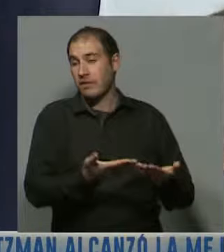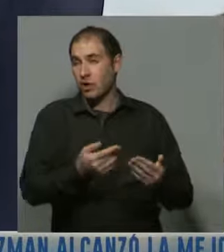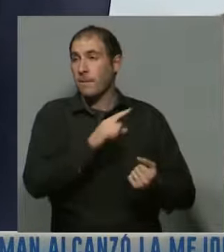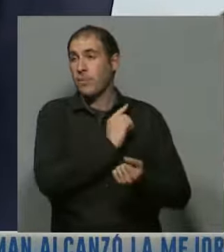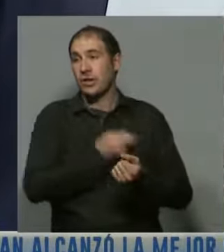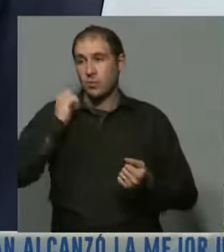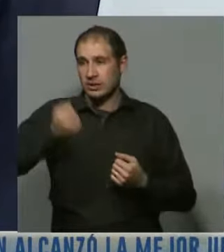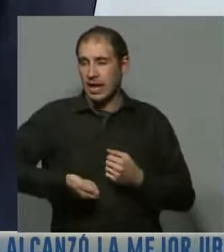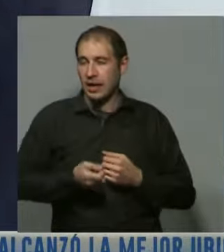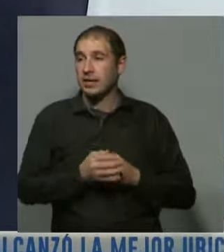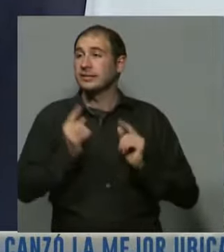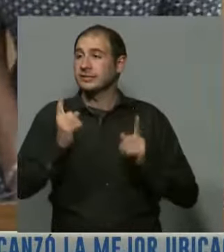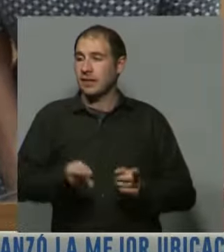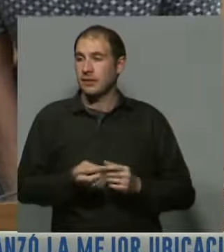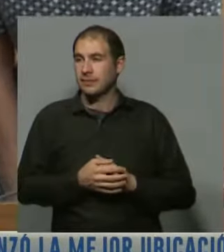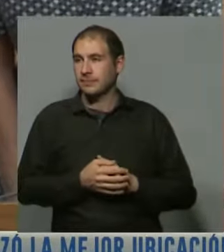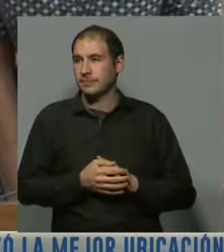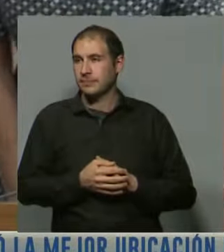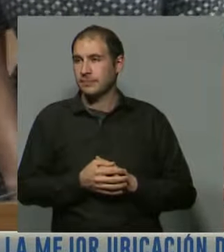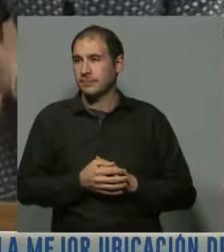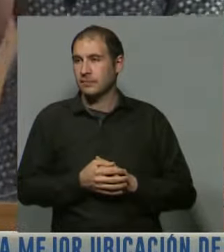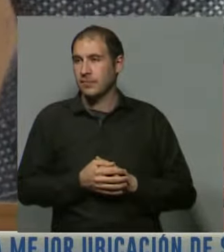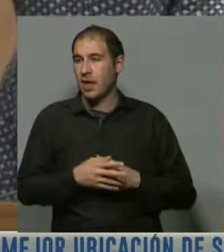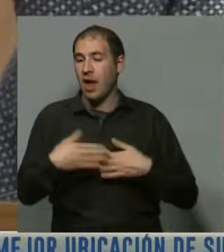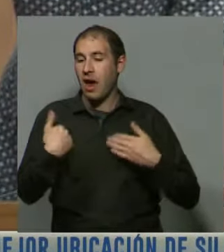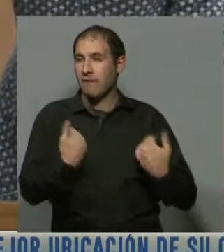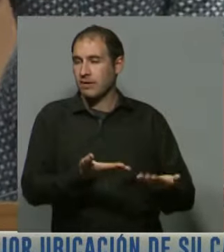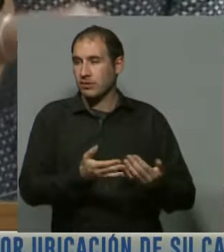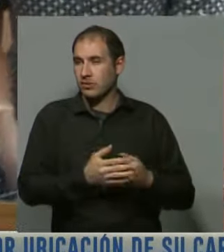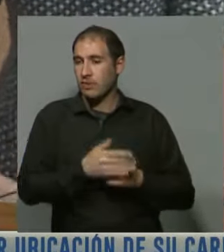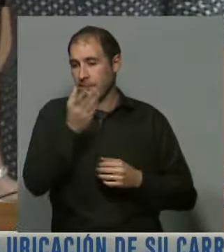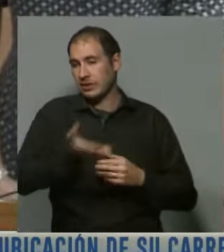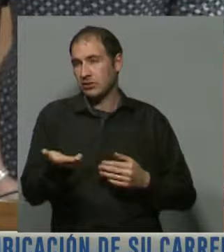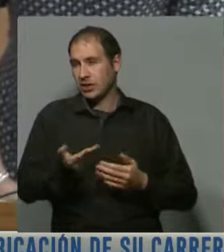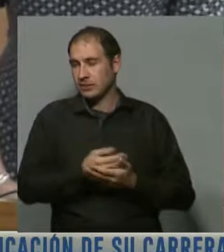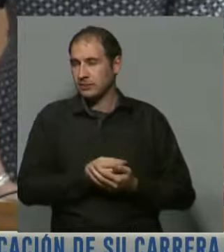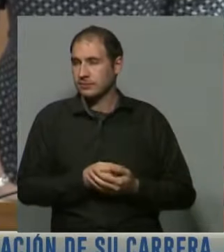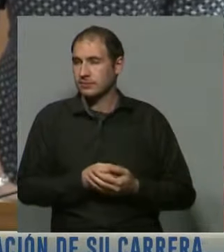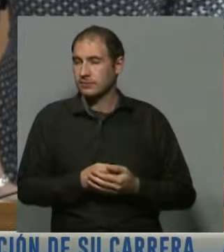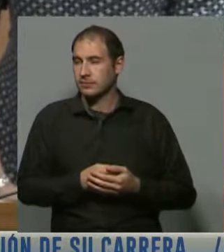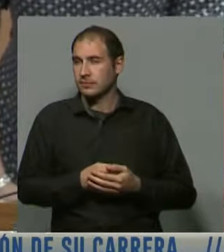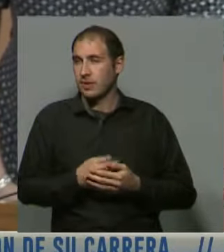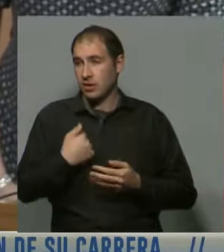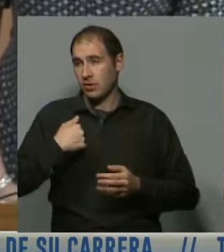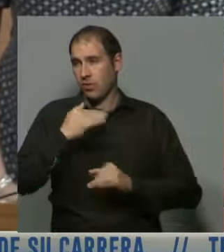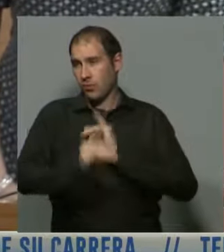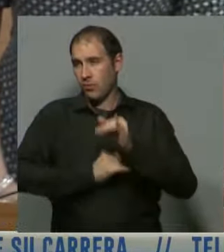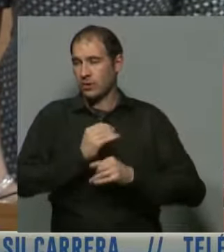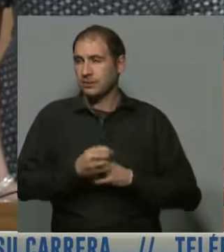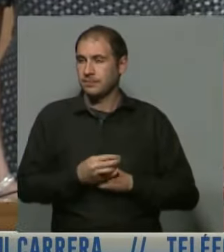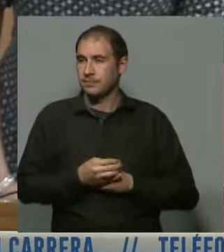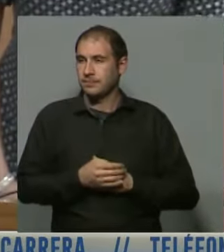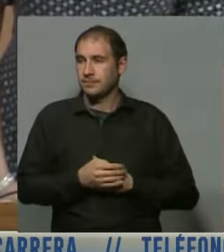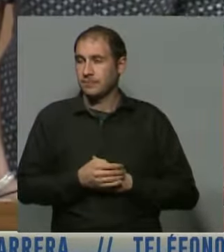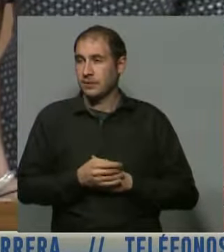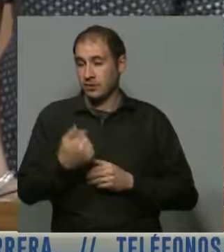Poder Judicial y también redunda en beneficio de la gente. Tengo que comentarte que